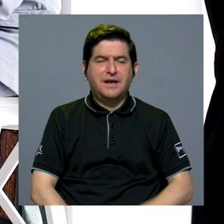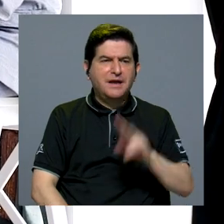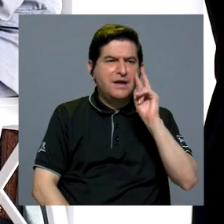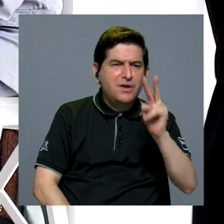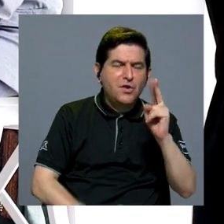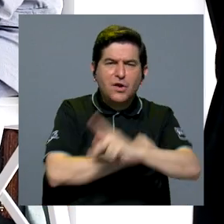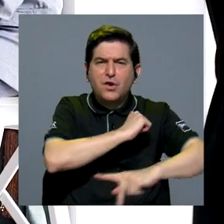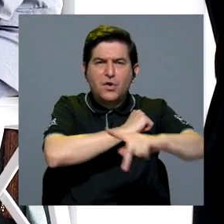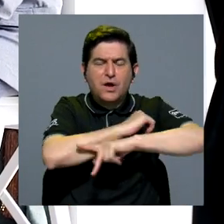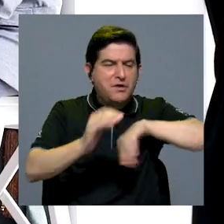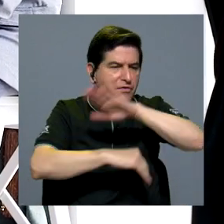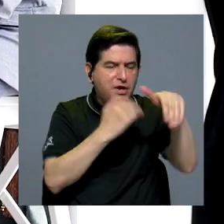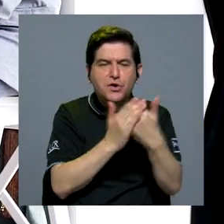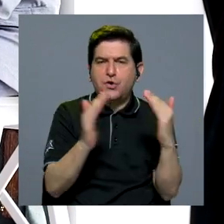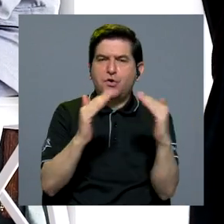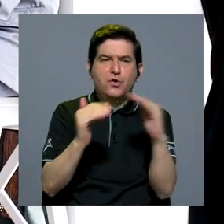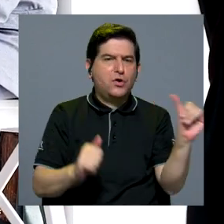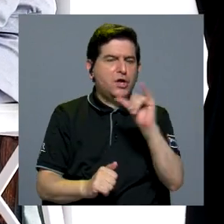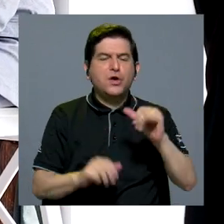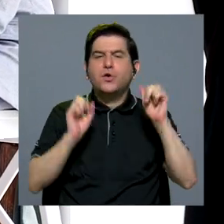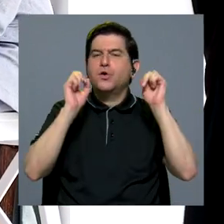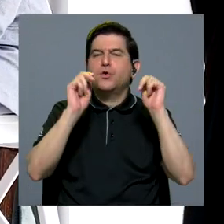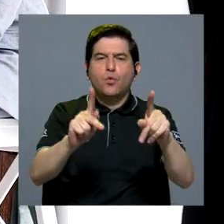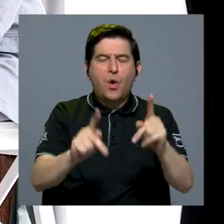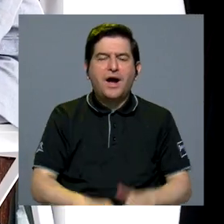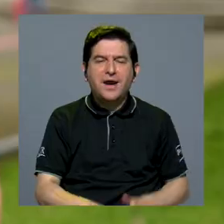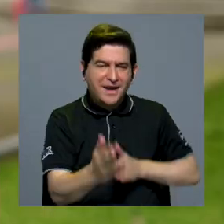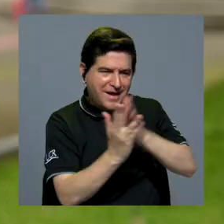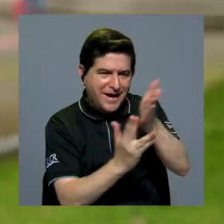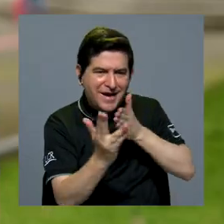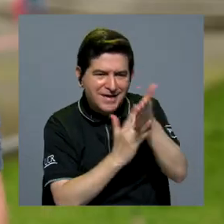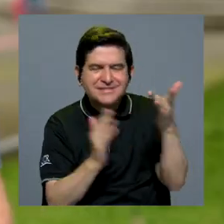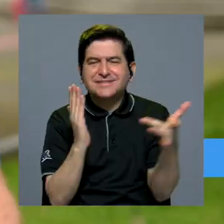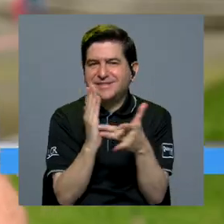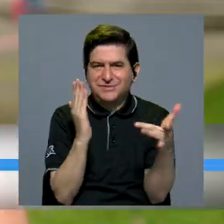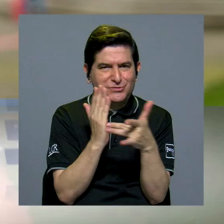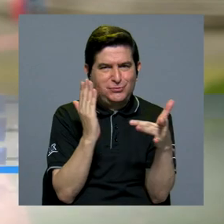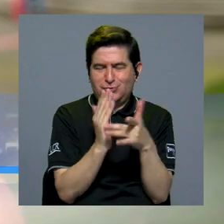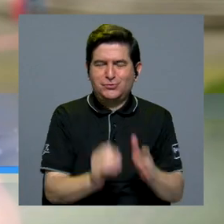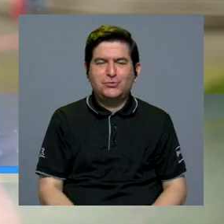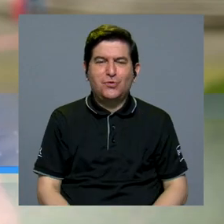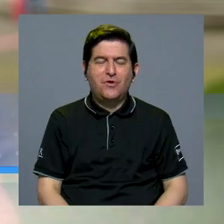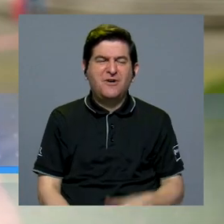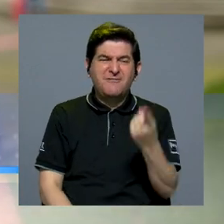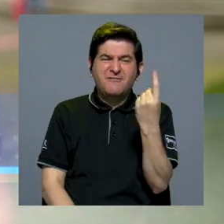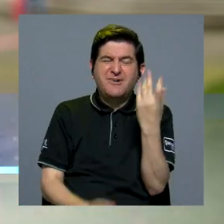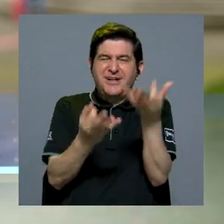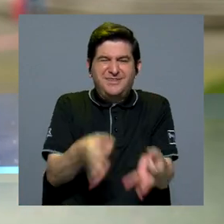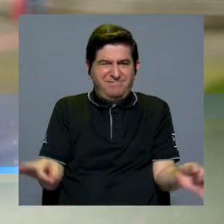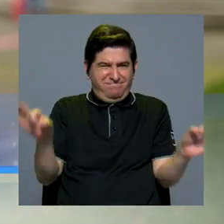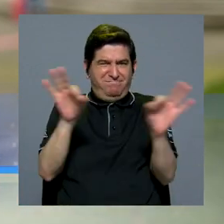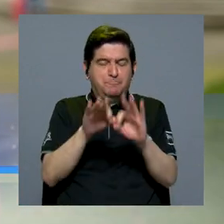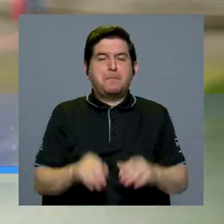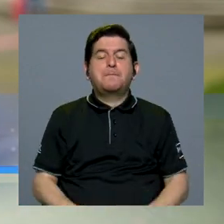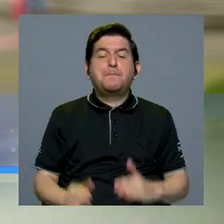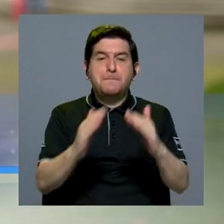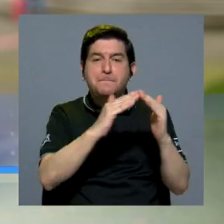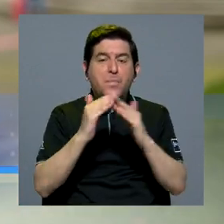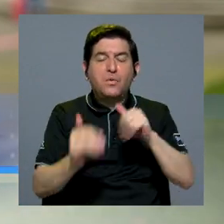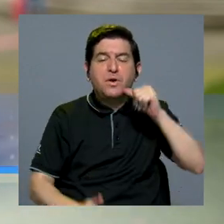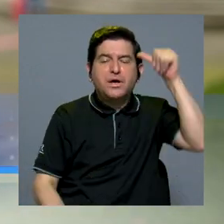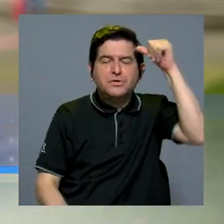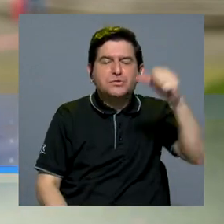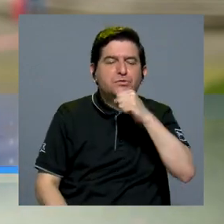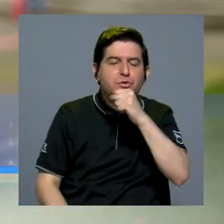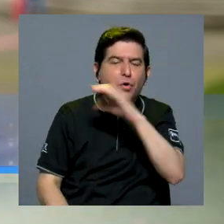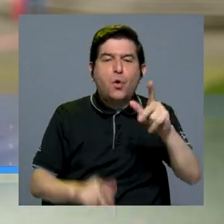ProSIC. Lo que vemos a nivel país es que no todos los hogares tienen las mismas posibilidades de acceso a la tecnología. Hay deudas importantes, por ejemplo,